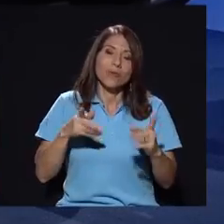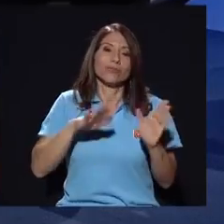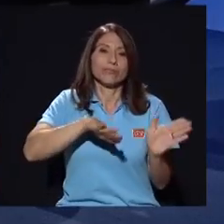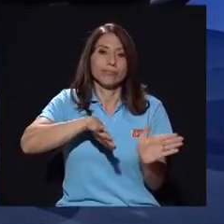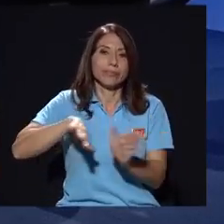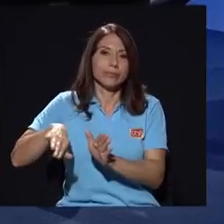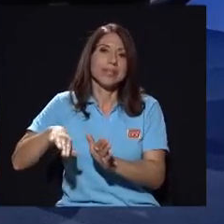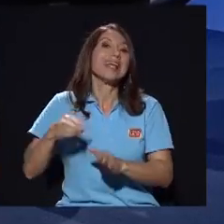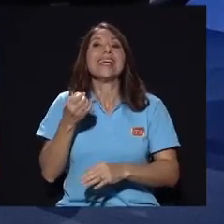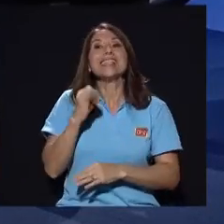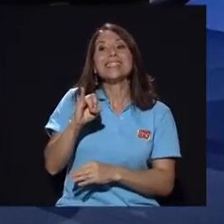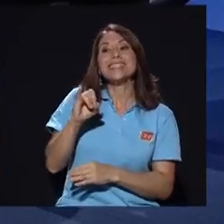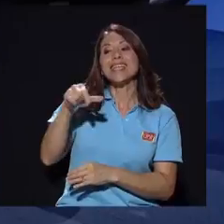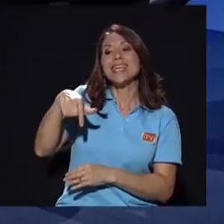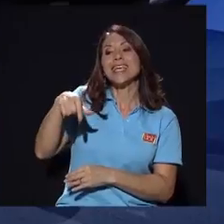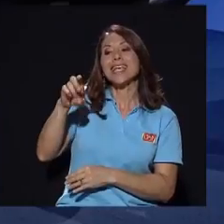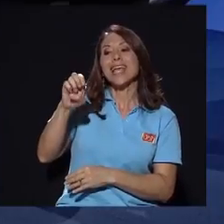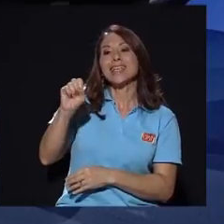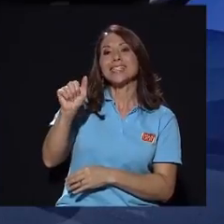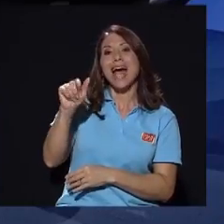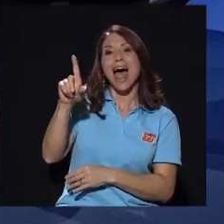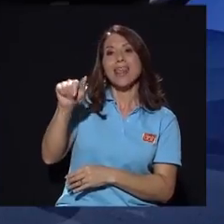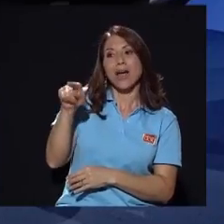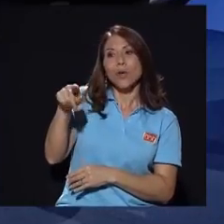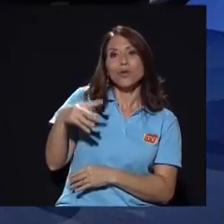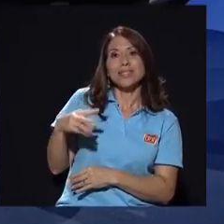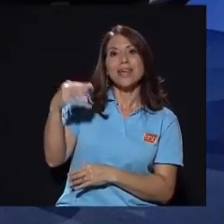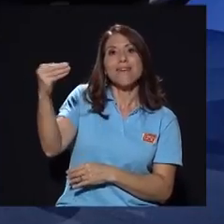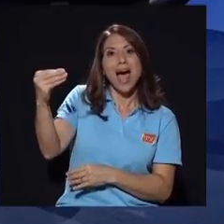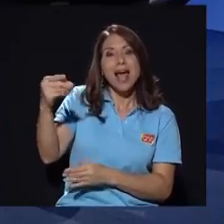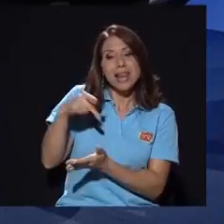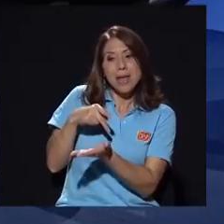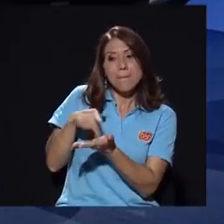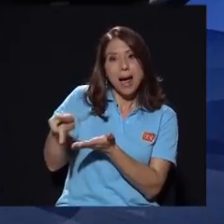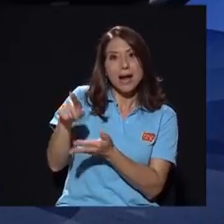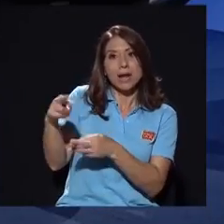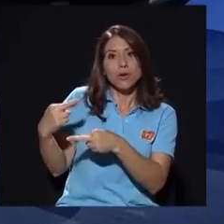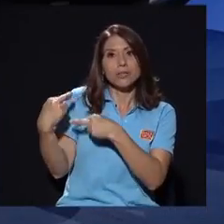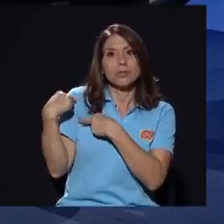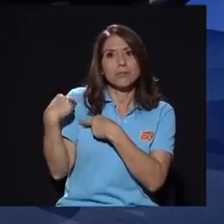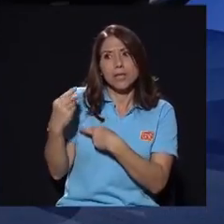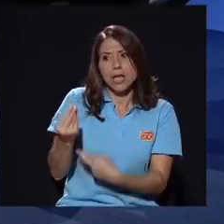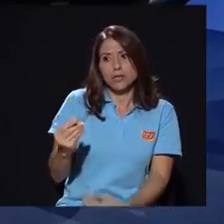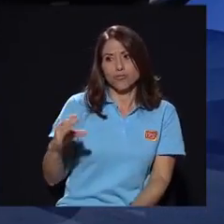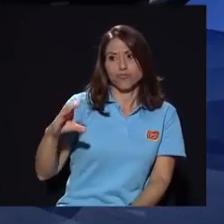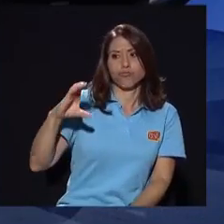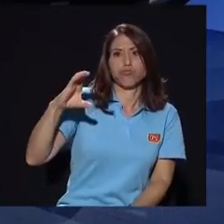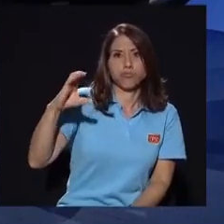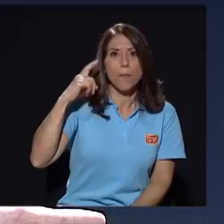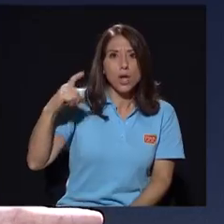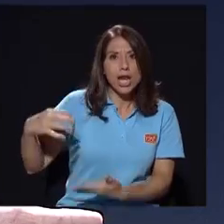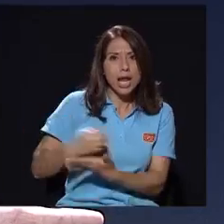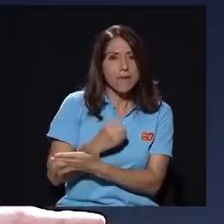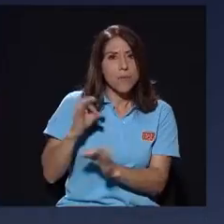si a Quezada le pagan sus prestaciones cuando él se va, que claro, son cuantiosas, ganaba muy bien, no pasa nada. No pasa nada. Él